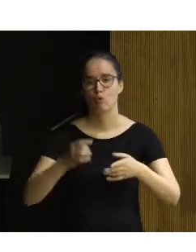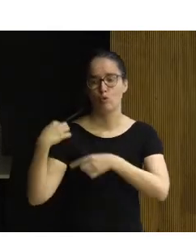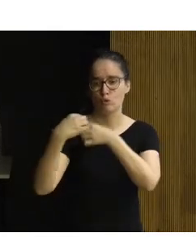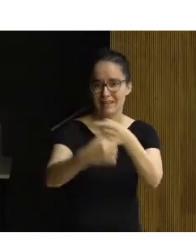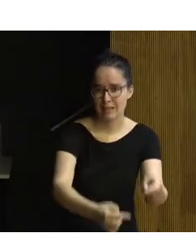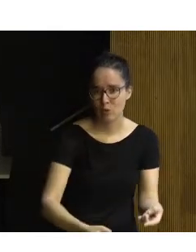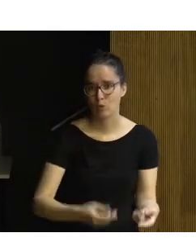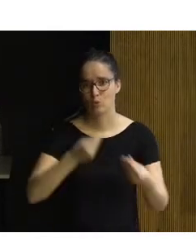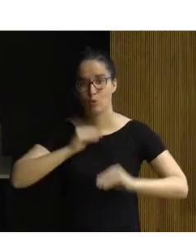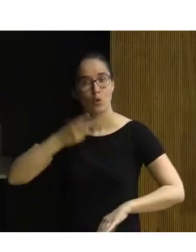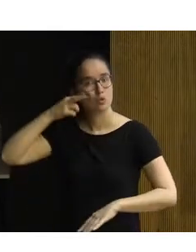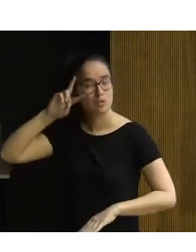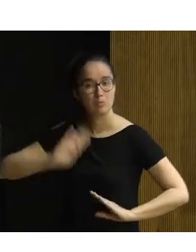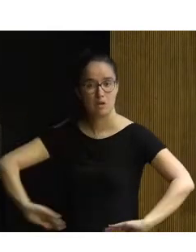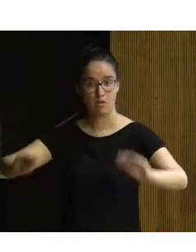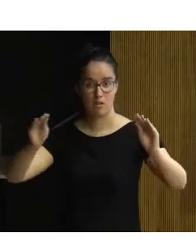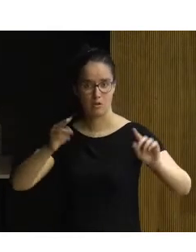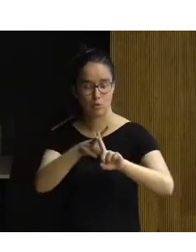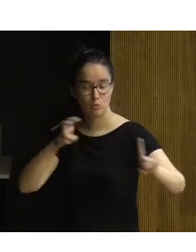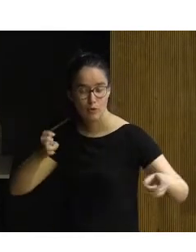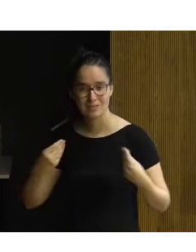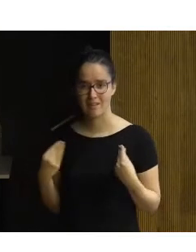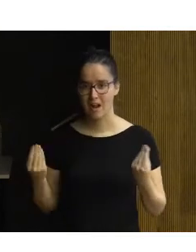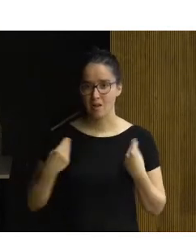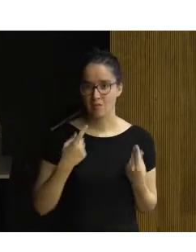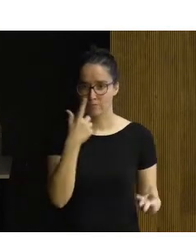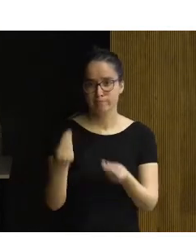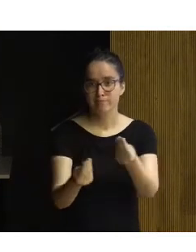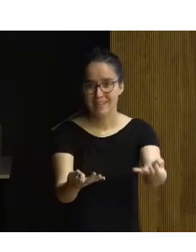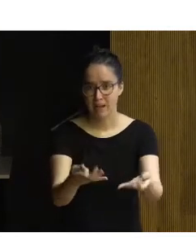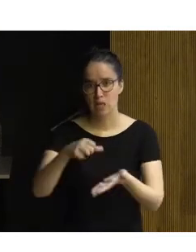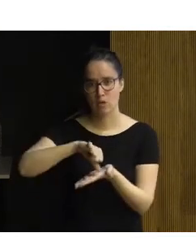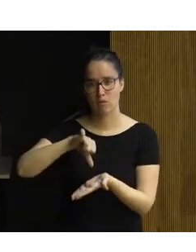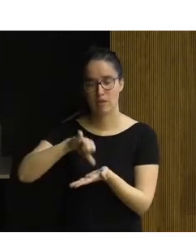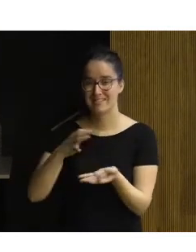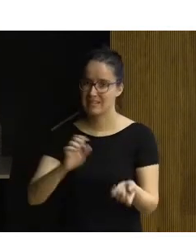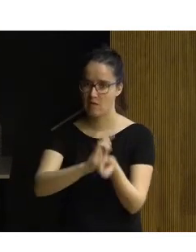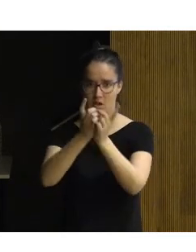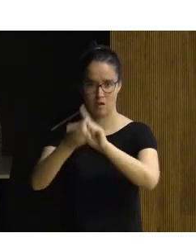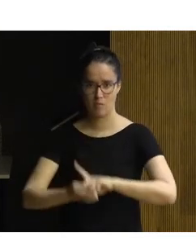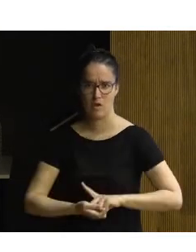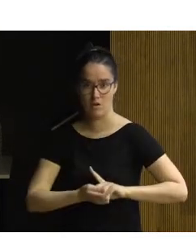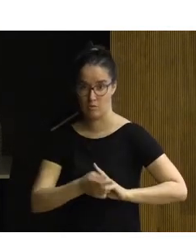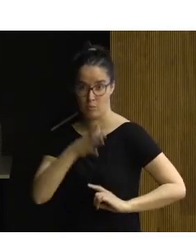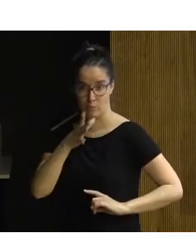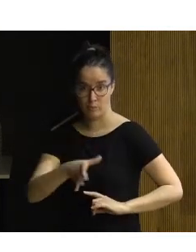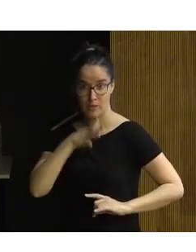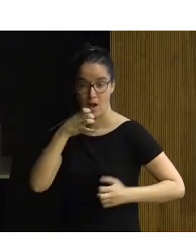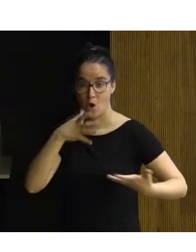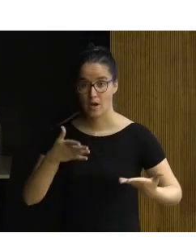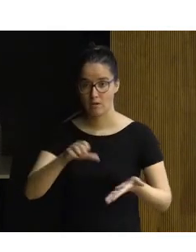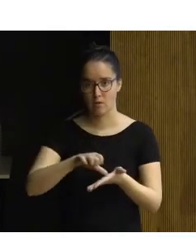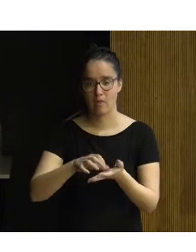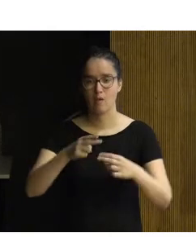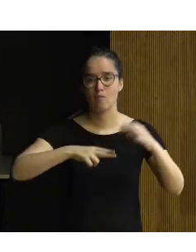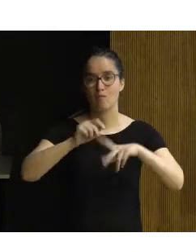trayectoria, con sus experiencias, con sus expectativas de vida. Las ciudades tienen que cambiar por esa razón. Ahora las ciudades hay